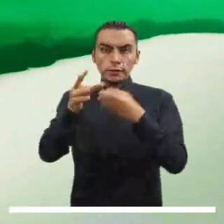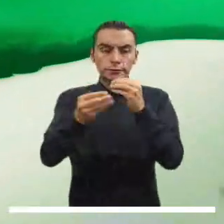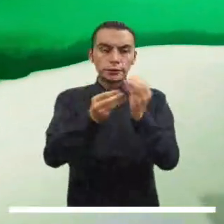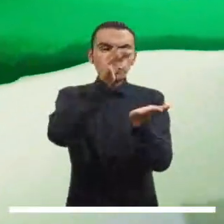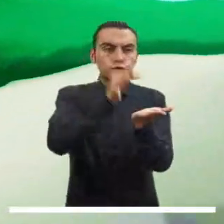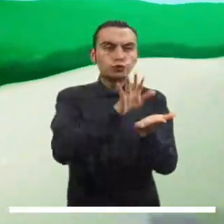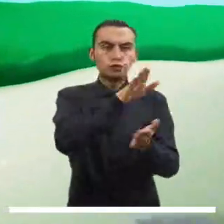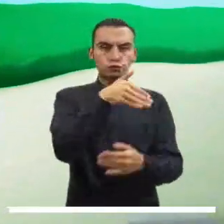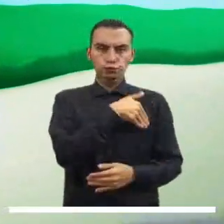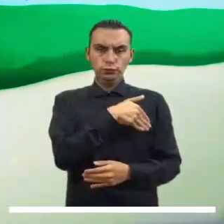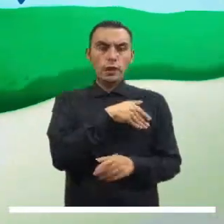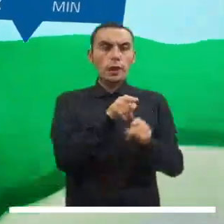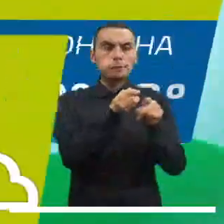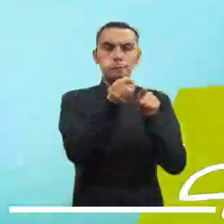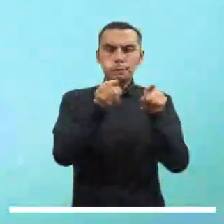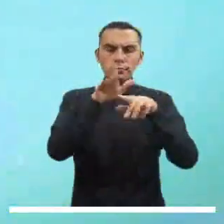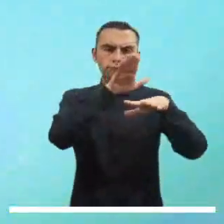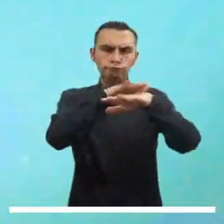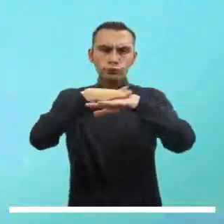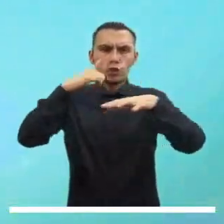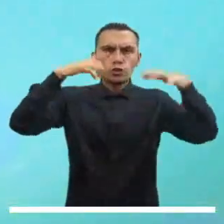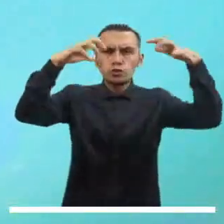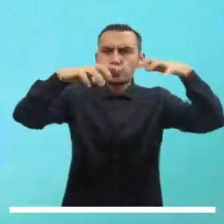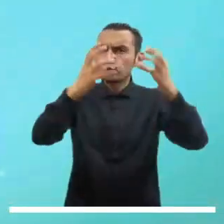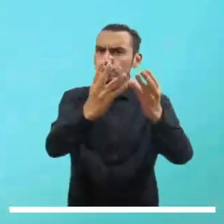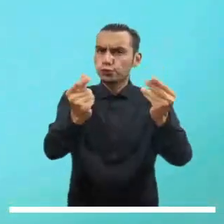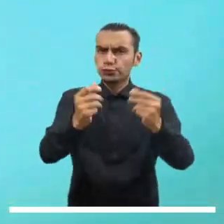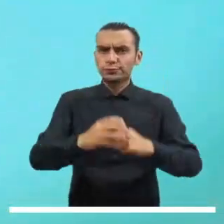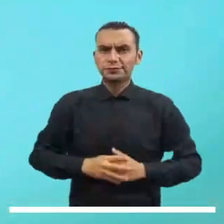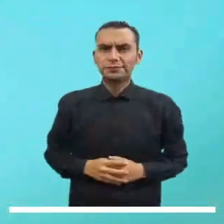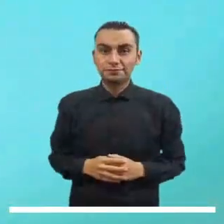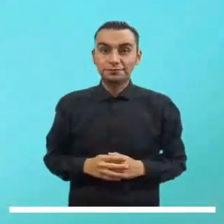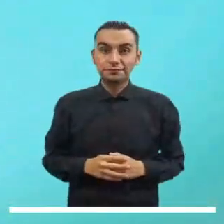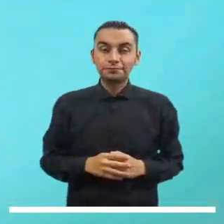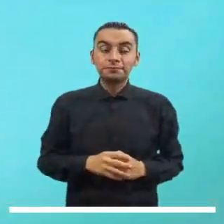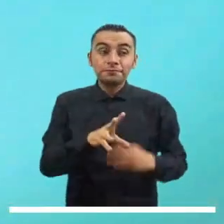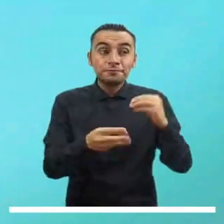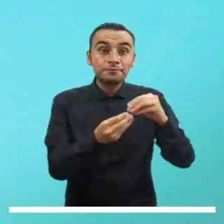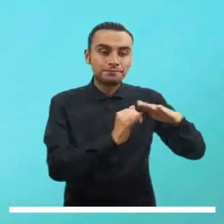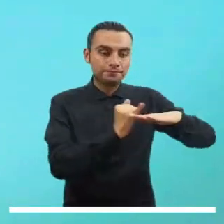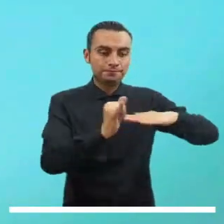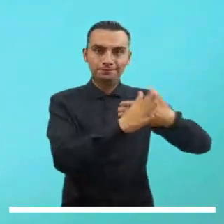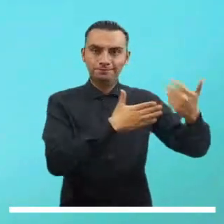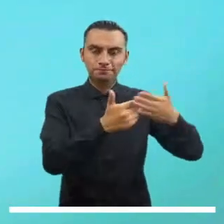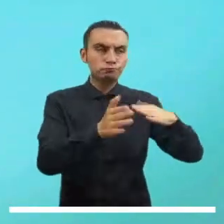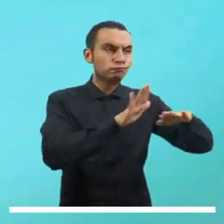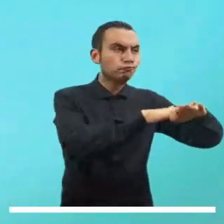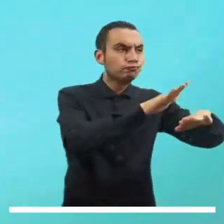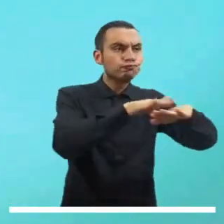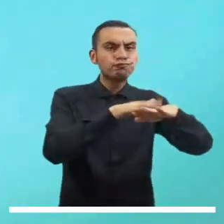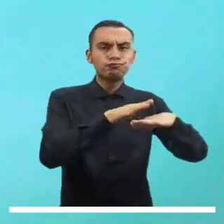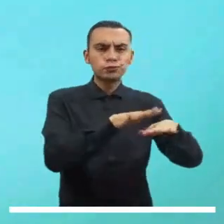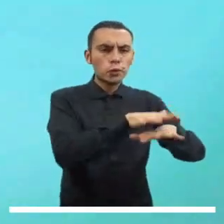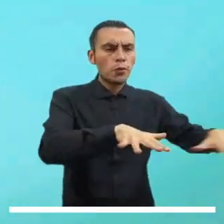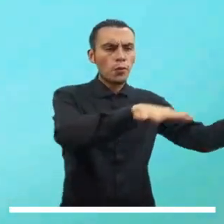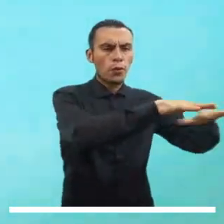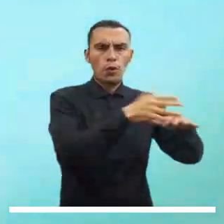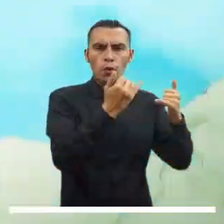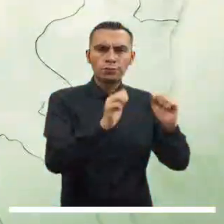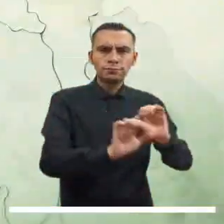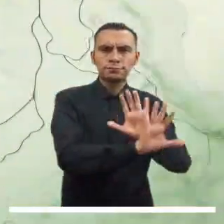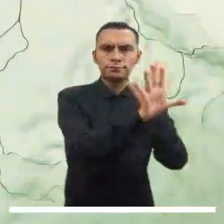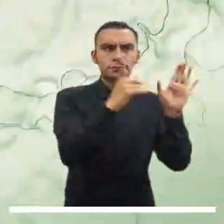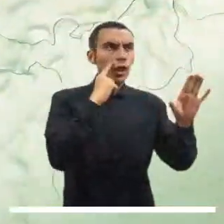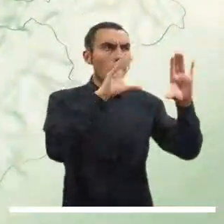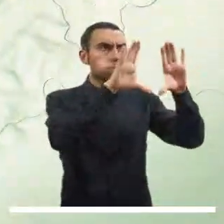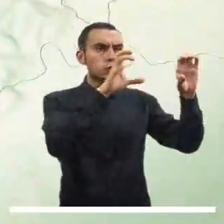Por otro lado, el archipiélago de San Andrés y Providencia empieza el día con poca nubosidad en su cielo y tiempo mayormente